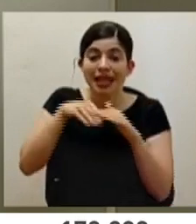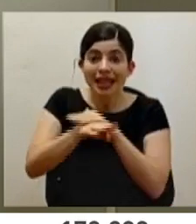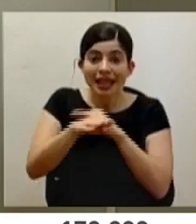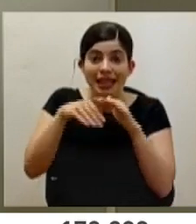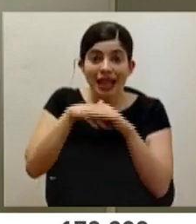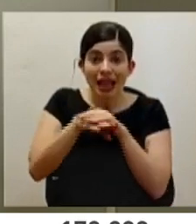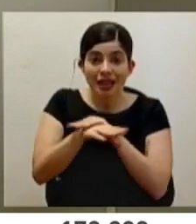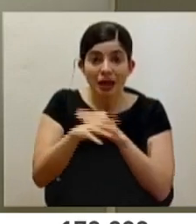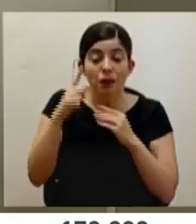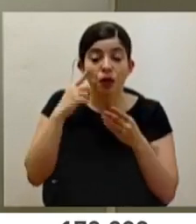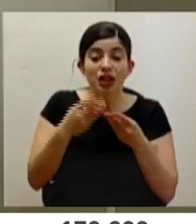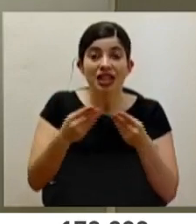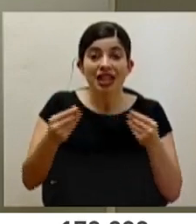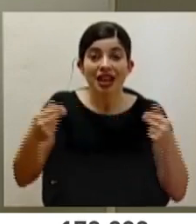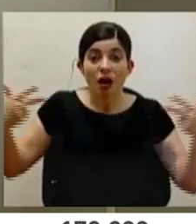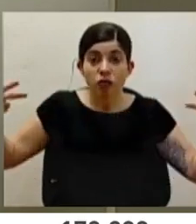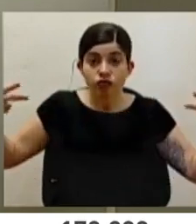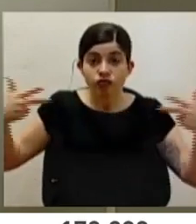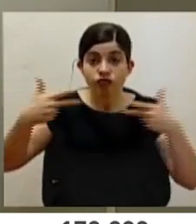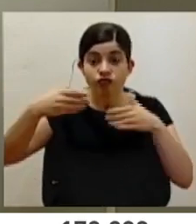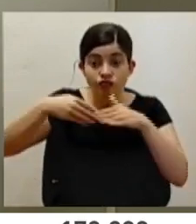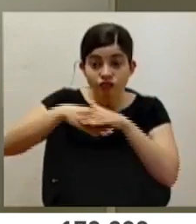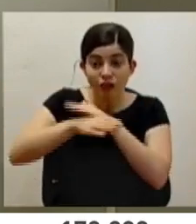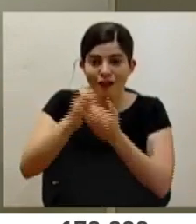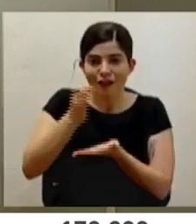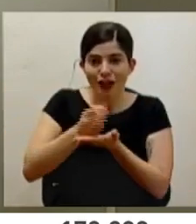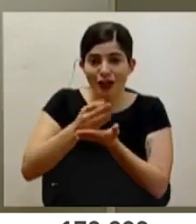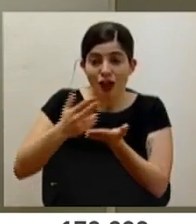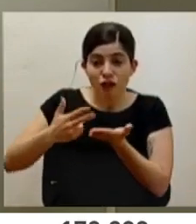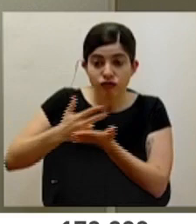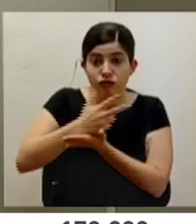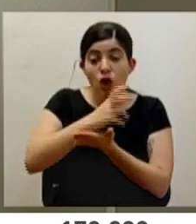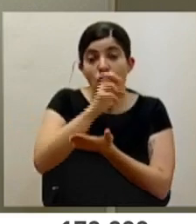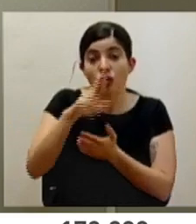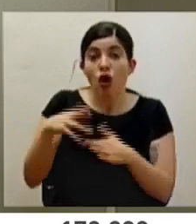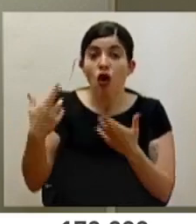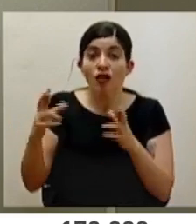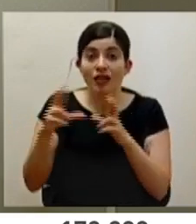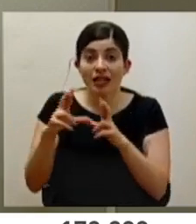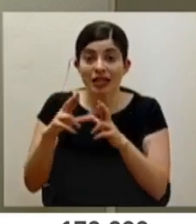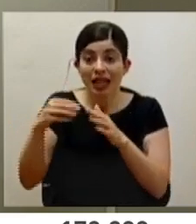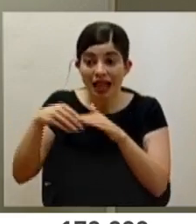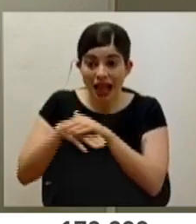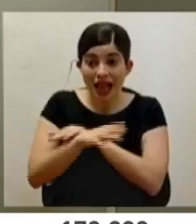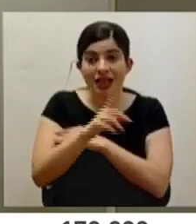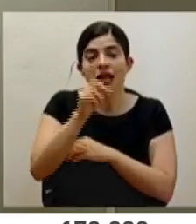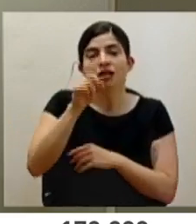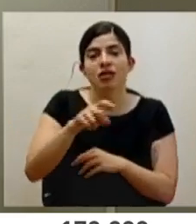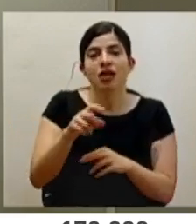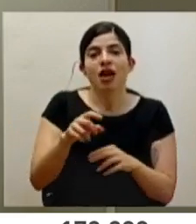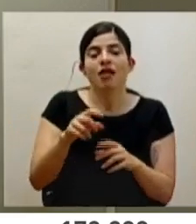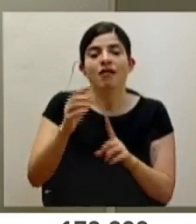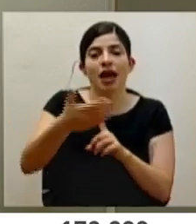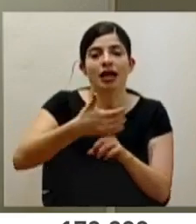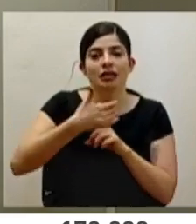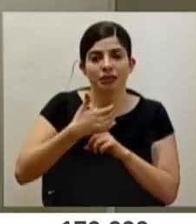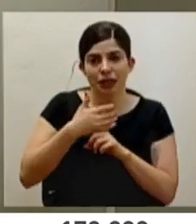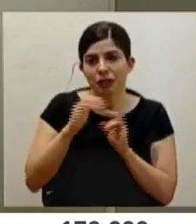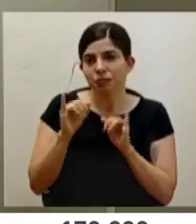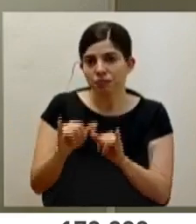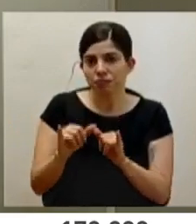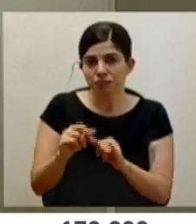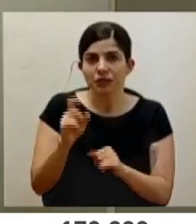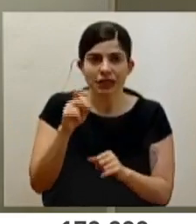por vía terrestre para costarricenses y residentes tiene una orden de aislamiento al ingreso. Son temas